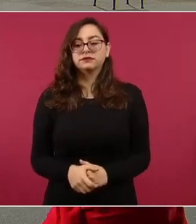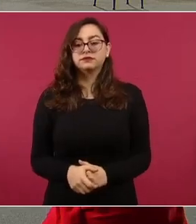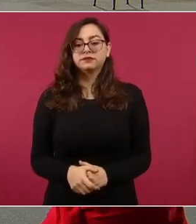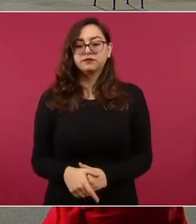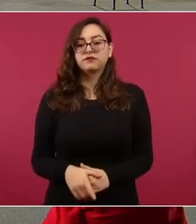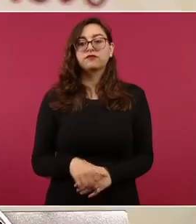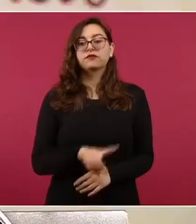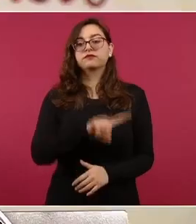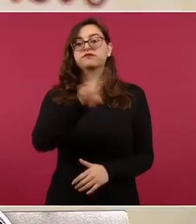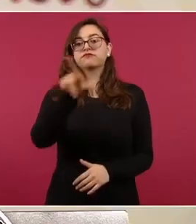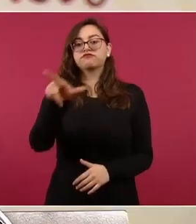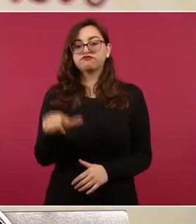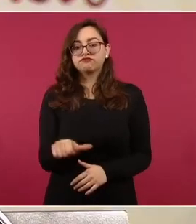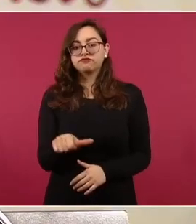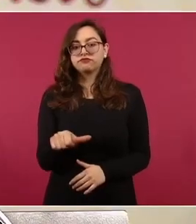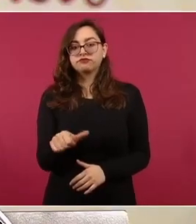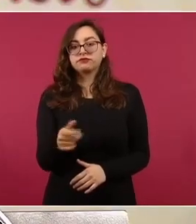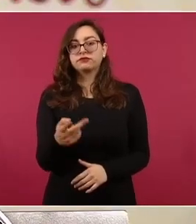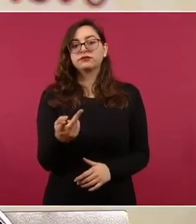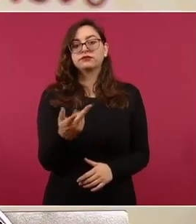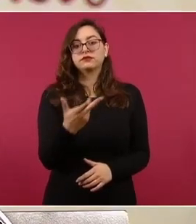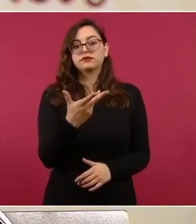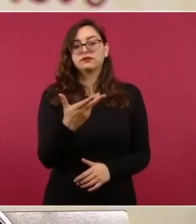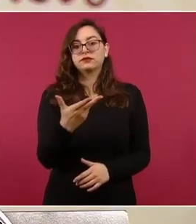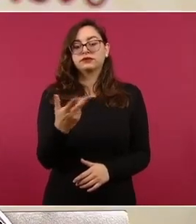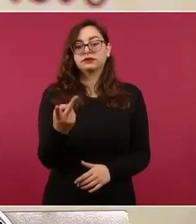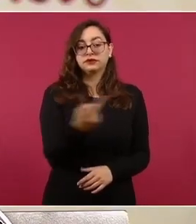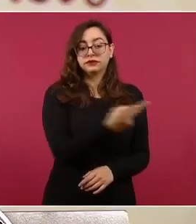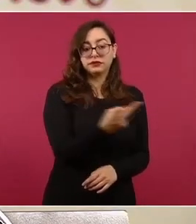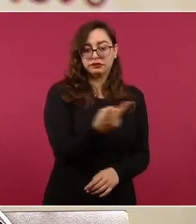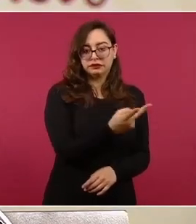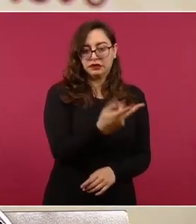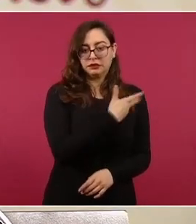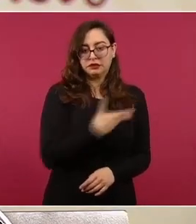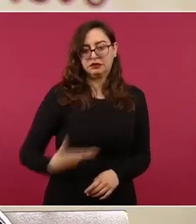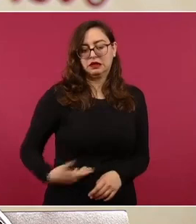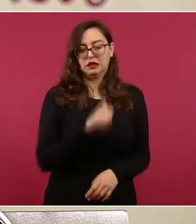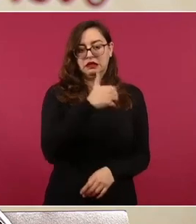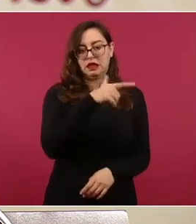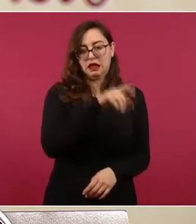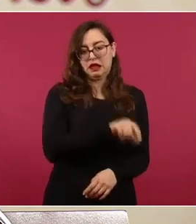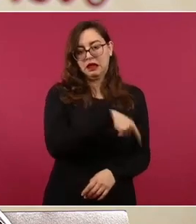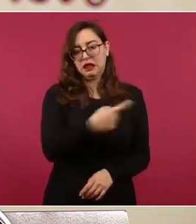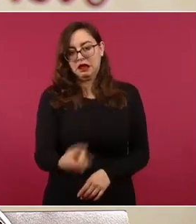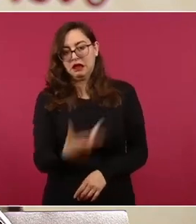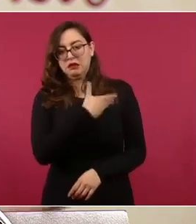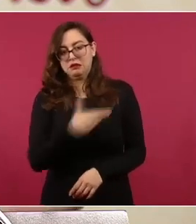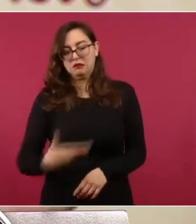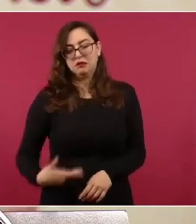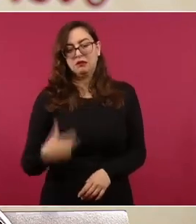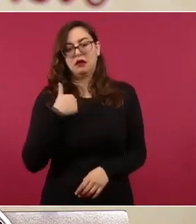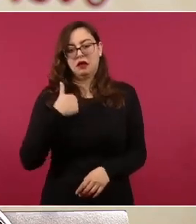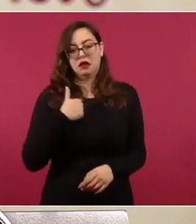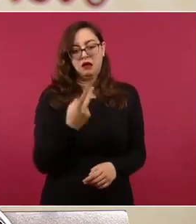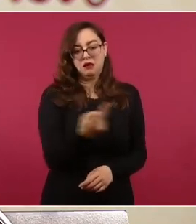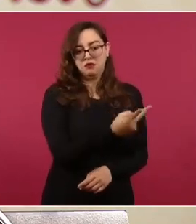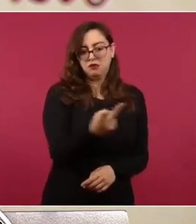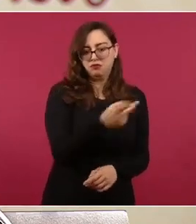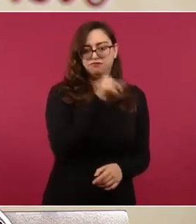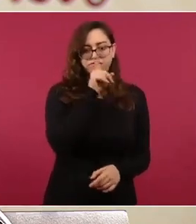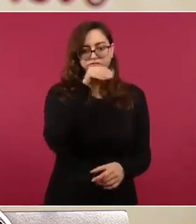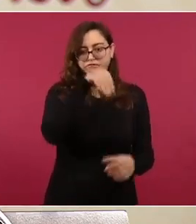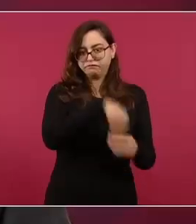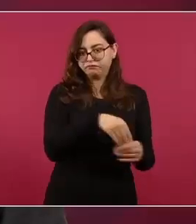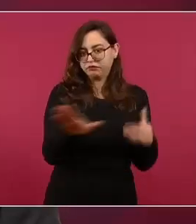Después un saludo privado entre el primer ministro Trudeau y el presidente López Obrador, similar al que se tuvo con el presidente